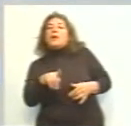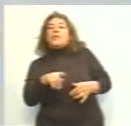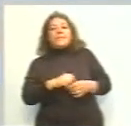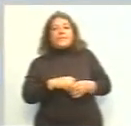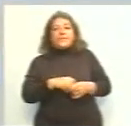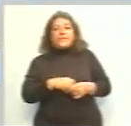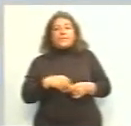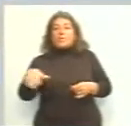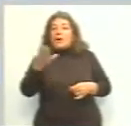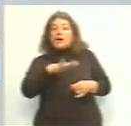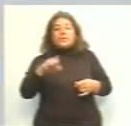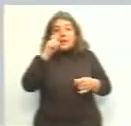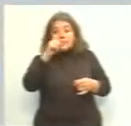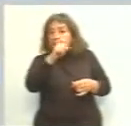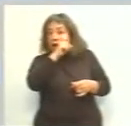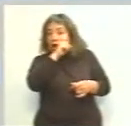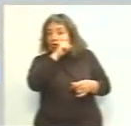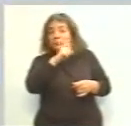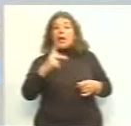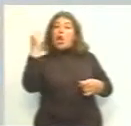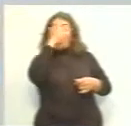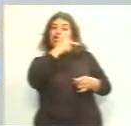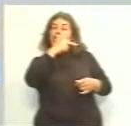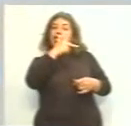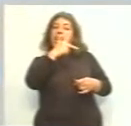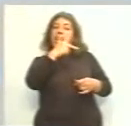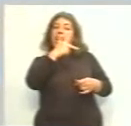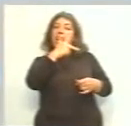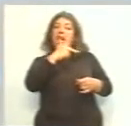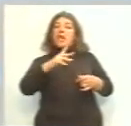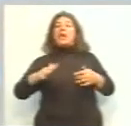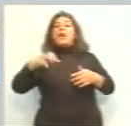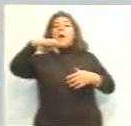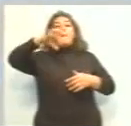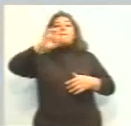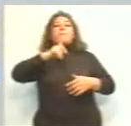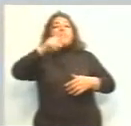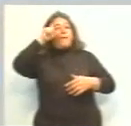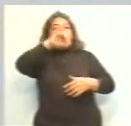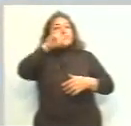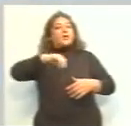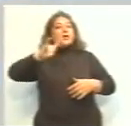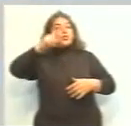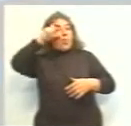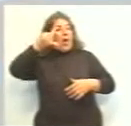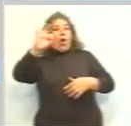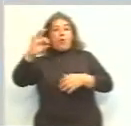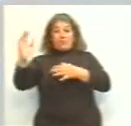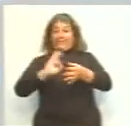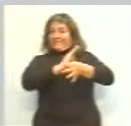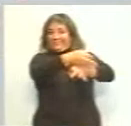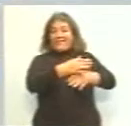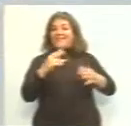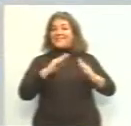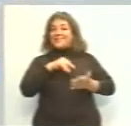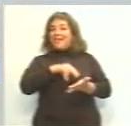los salones del Hotel Portezuelo. Ahí van a residir inclusive la mayoría de los